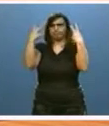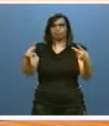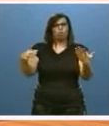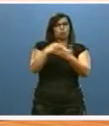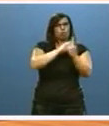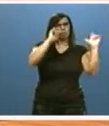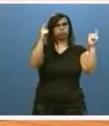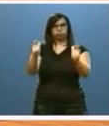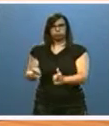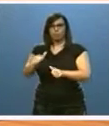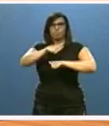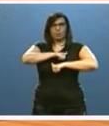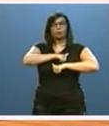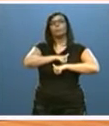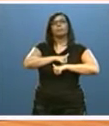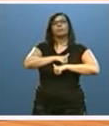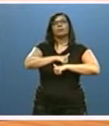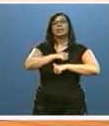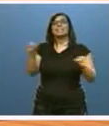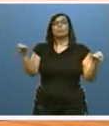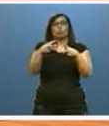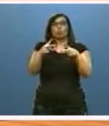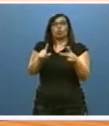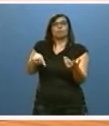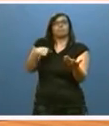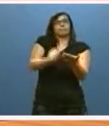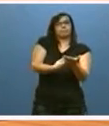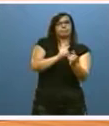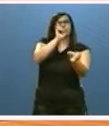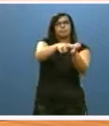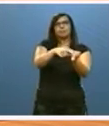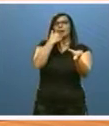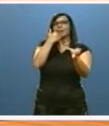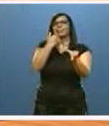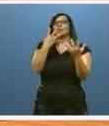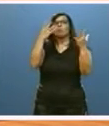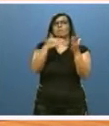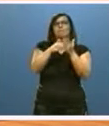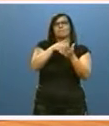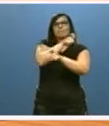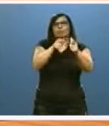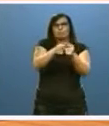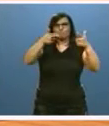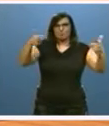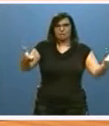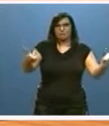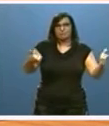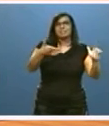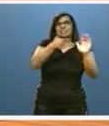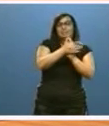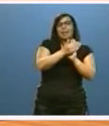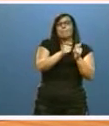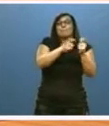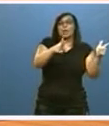La afiliación a la seguridad social aumentó en los últimos 12 meses en casi 9.000 personas, incremento menor que la media de España,